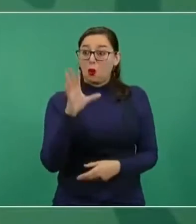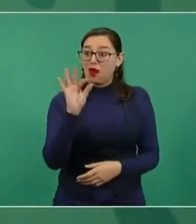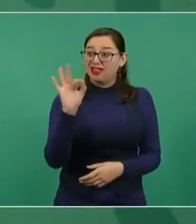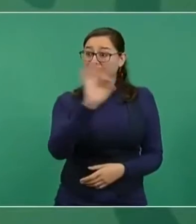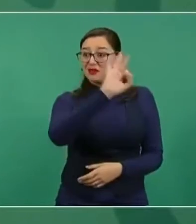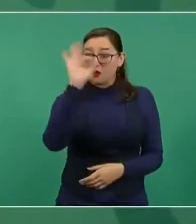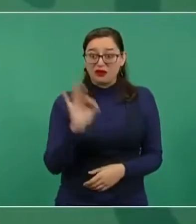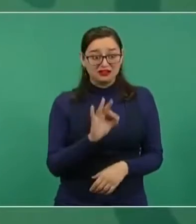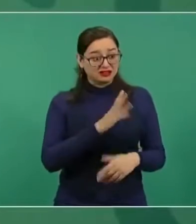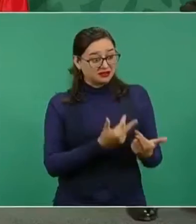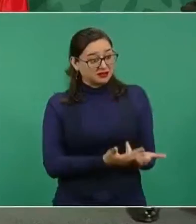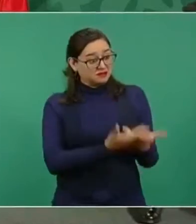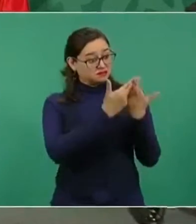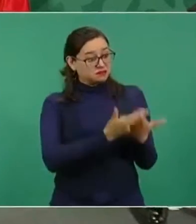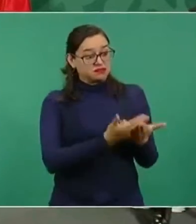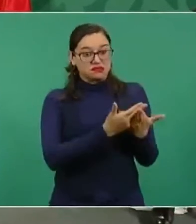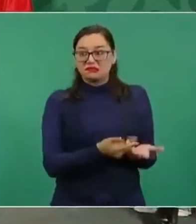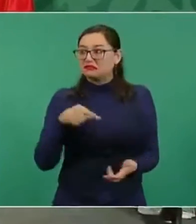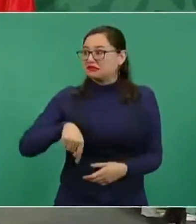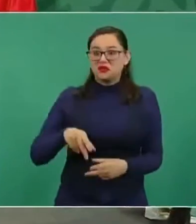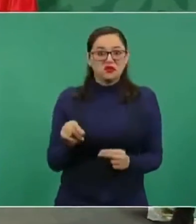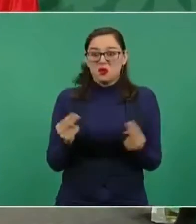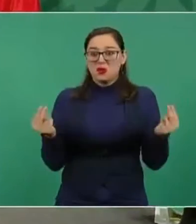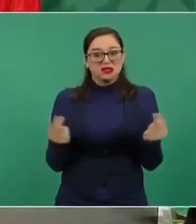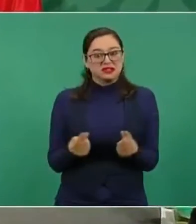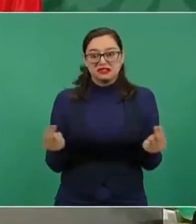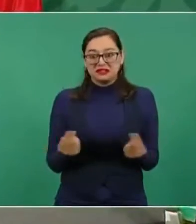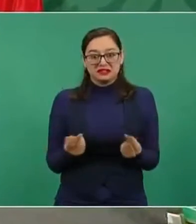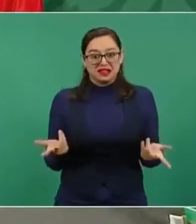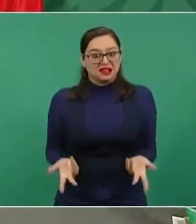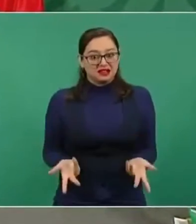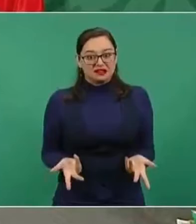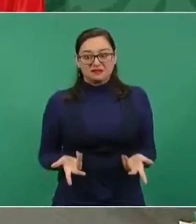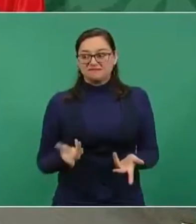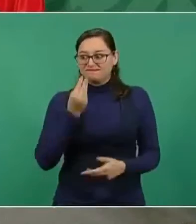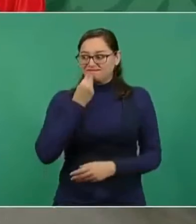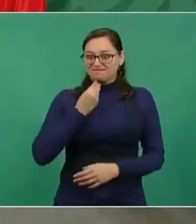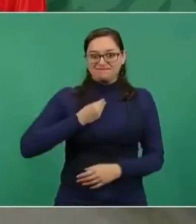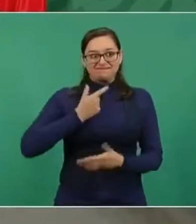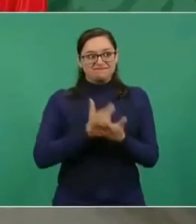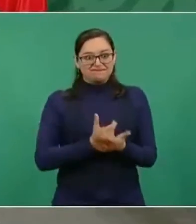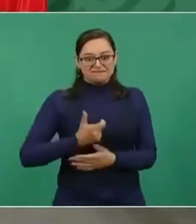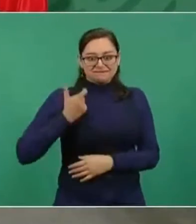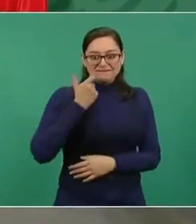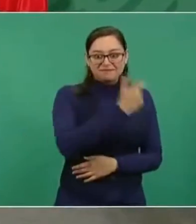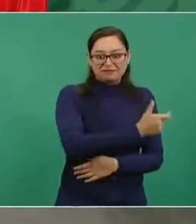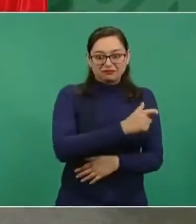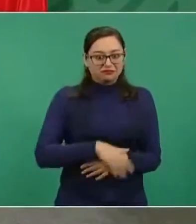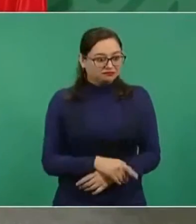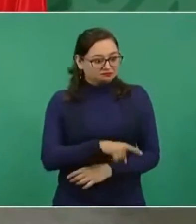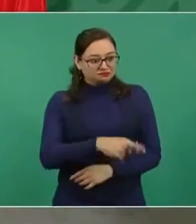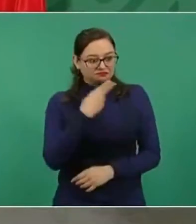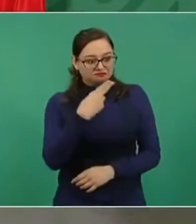% de lo que necesita México. Y se tiene que pagar, aunque no se